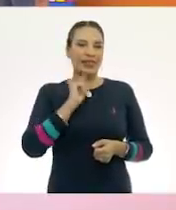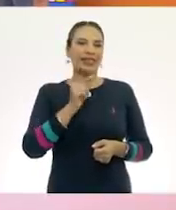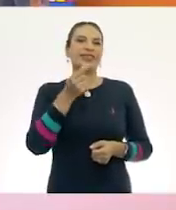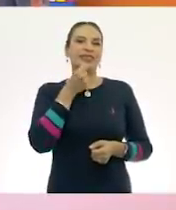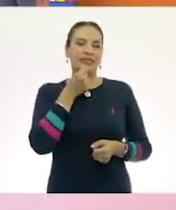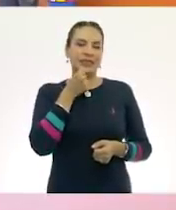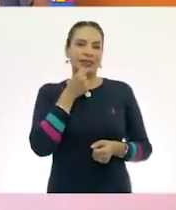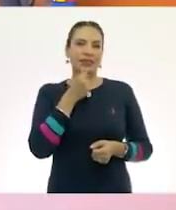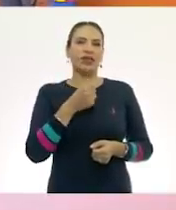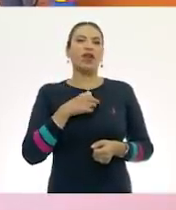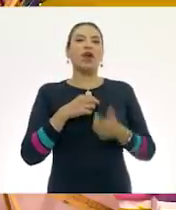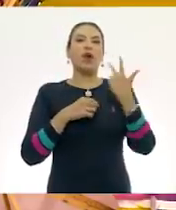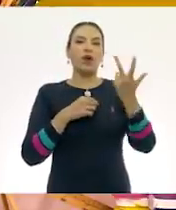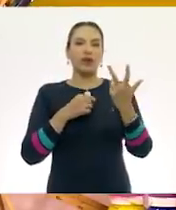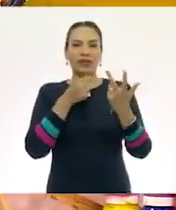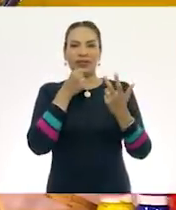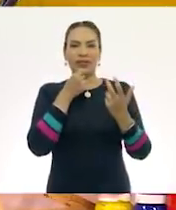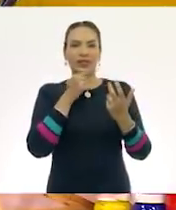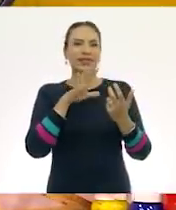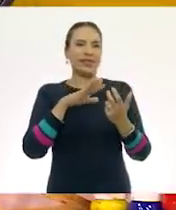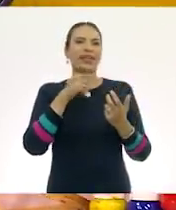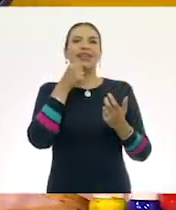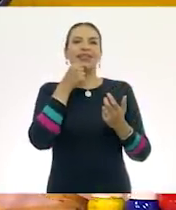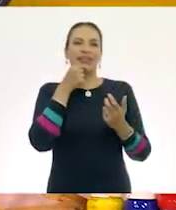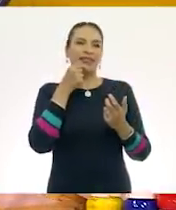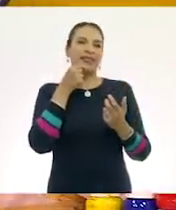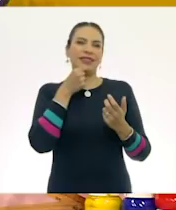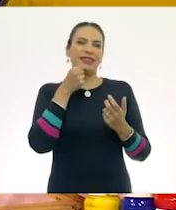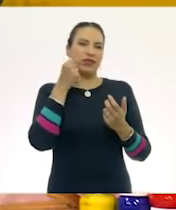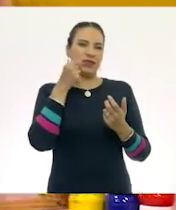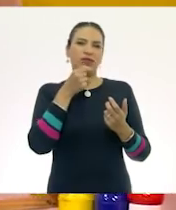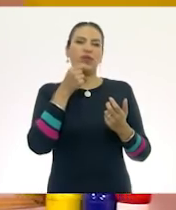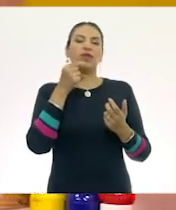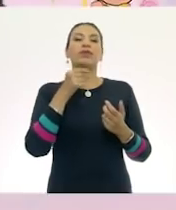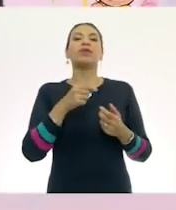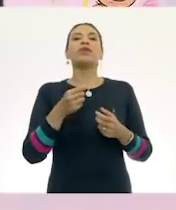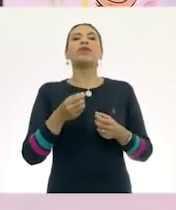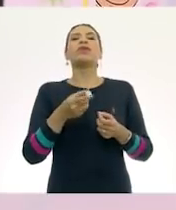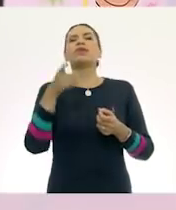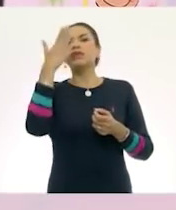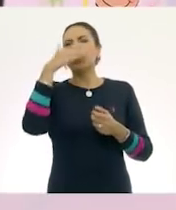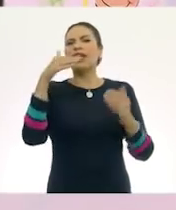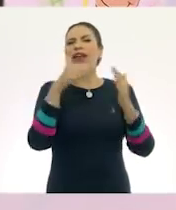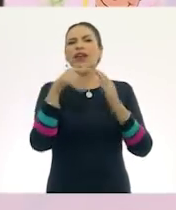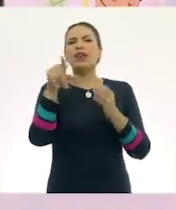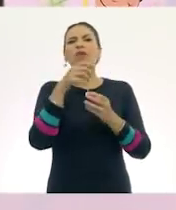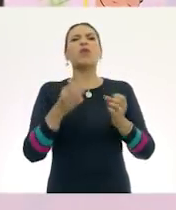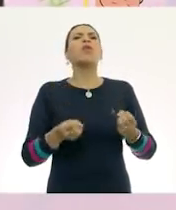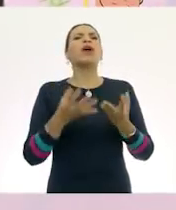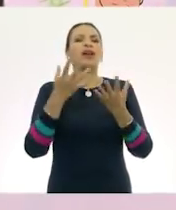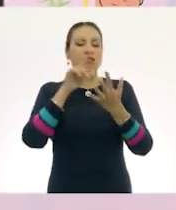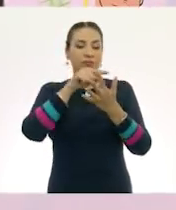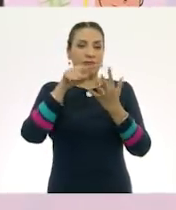Tenemos ocho niñas y niños. La pregunta en casita es, ¿me alcanzan mis juguetes?